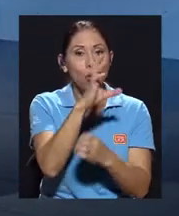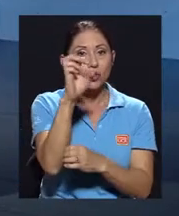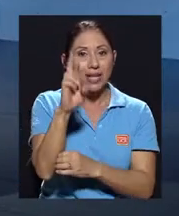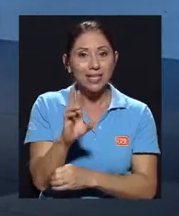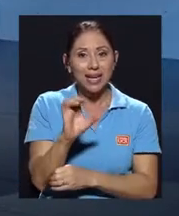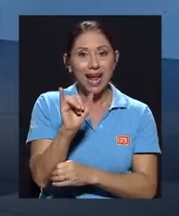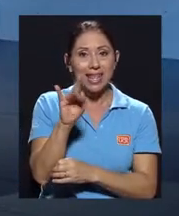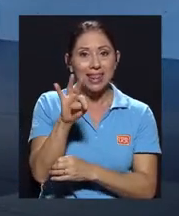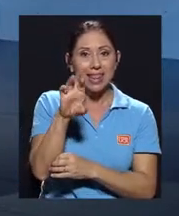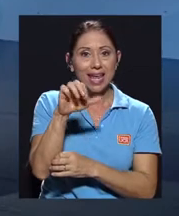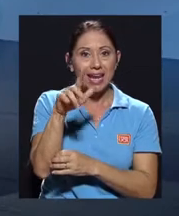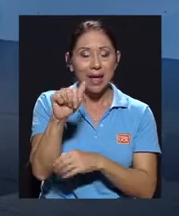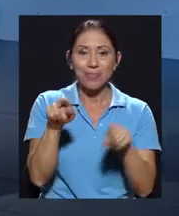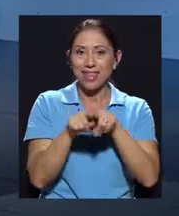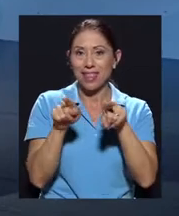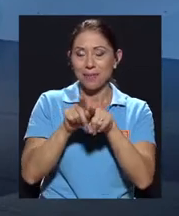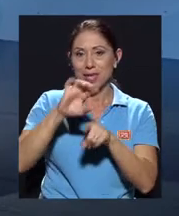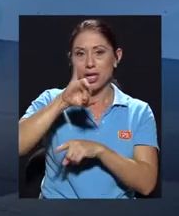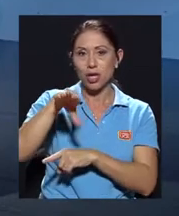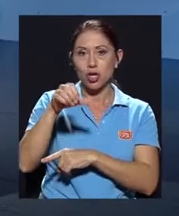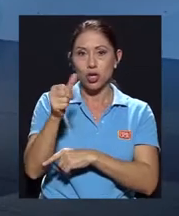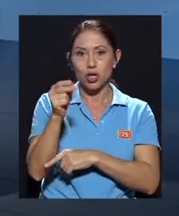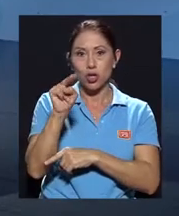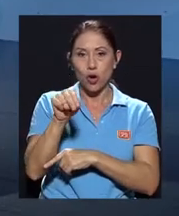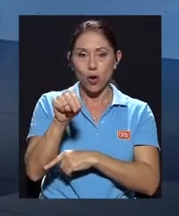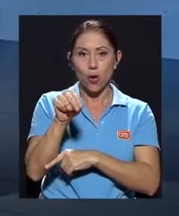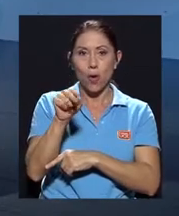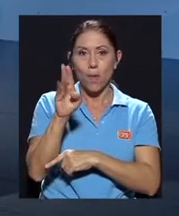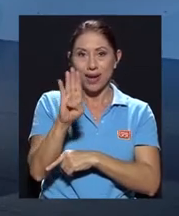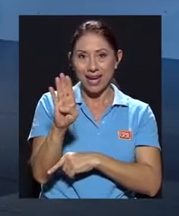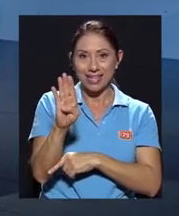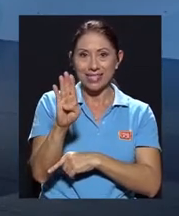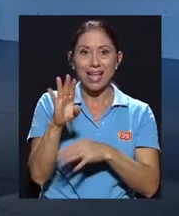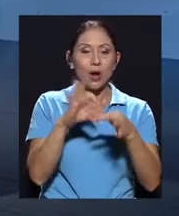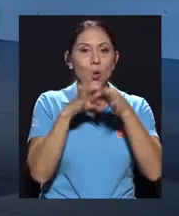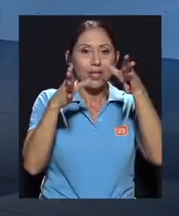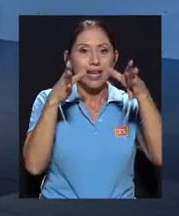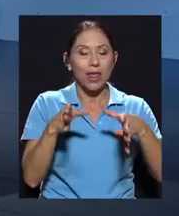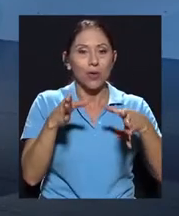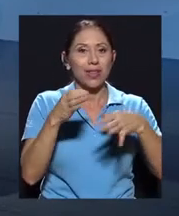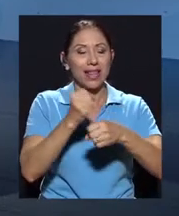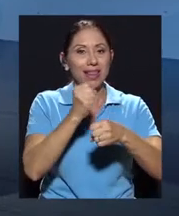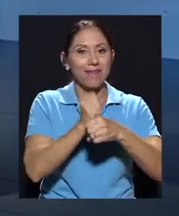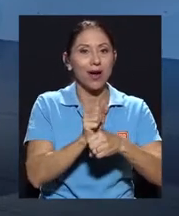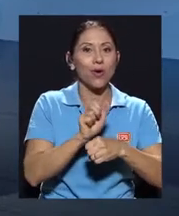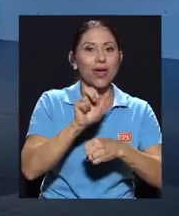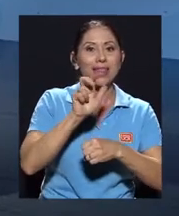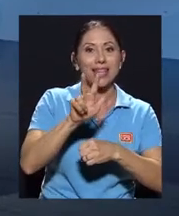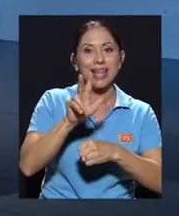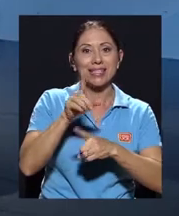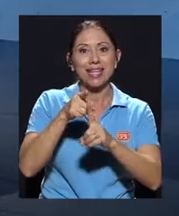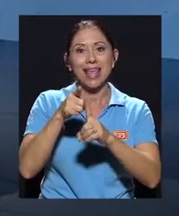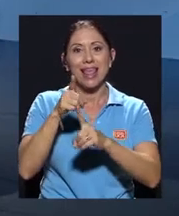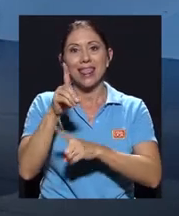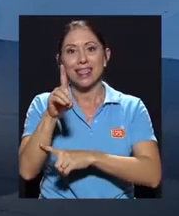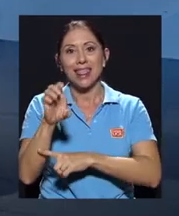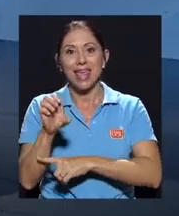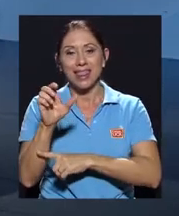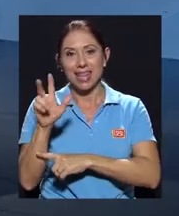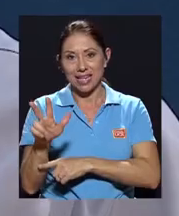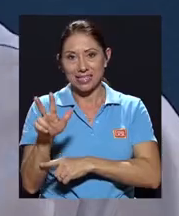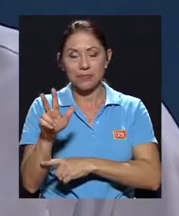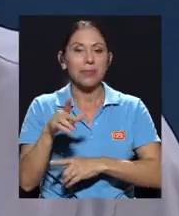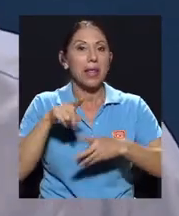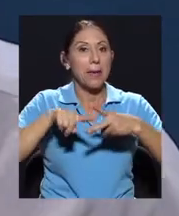a John Brenes que es coordinador del trabajo 3 de 3 acá en Costa Rica. Tal vez iniciemos un poquito comentando qué se trata